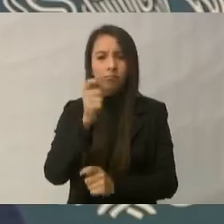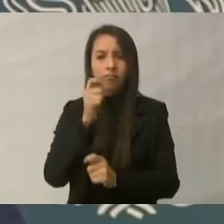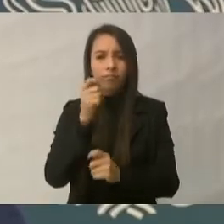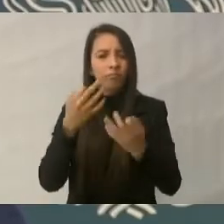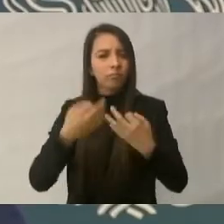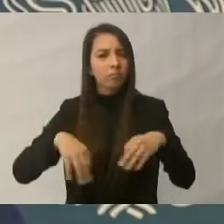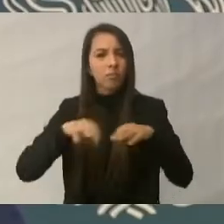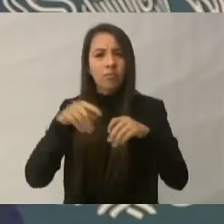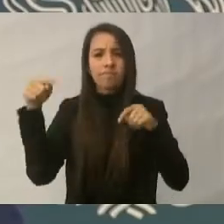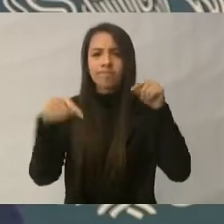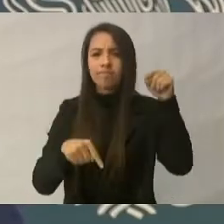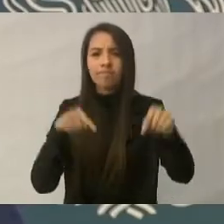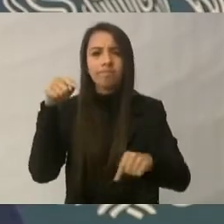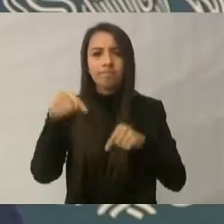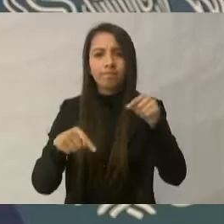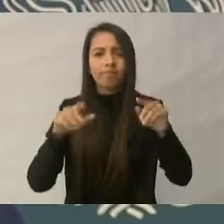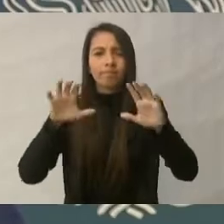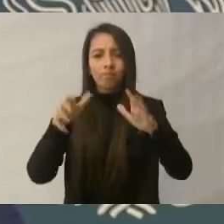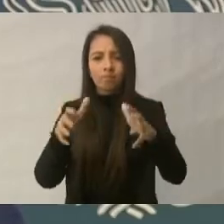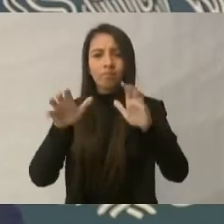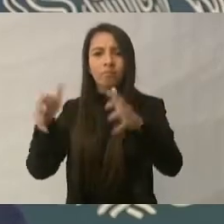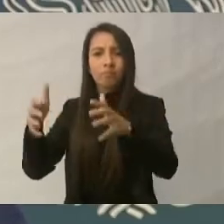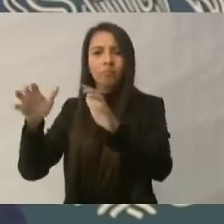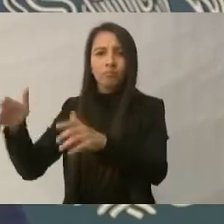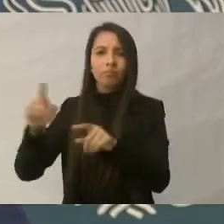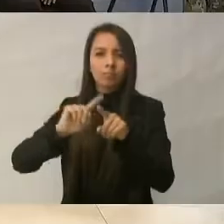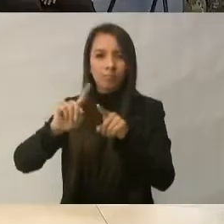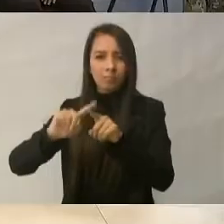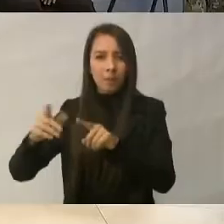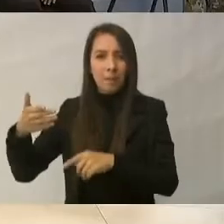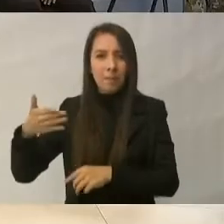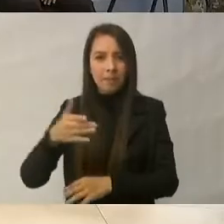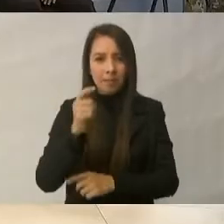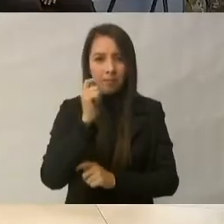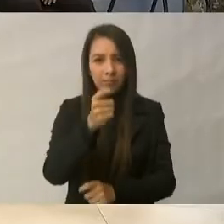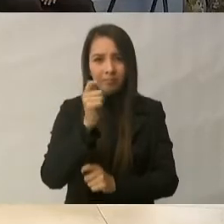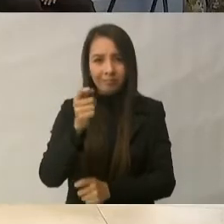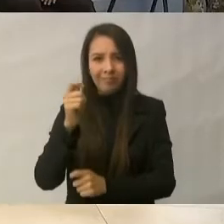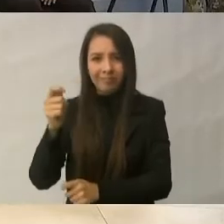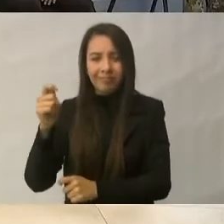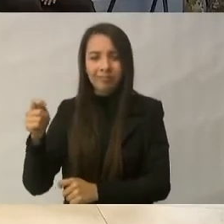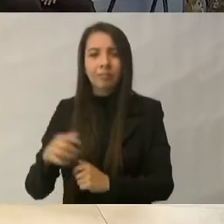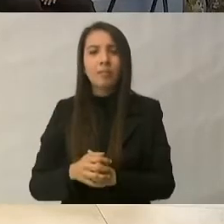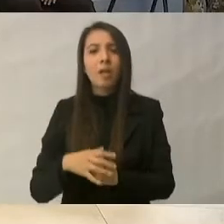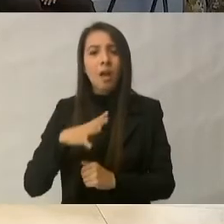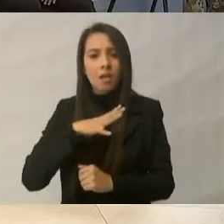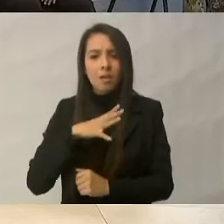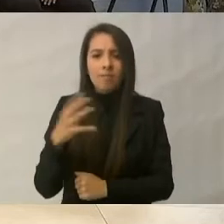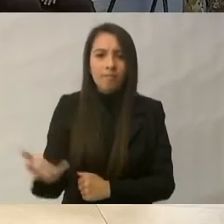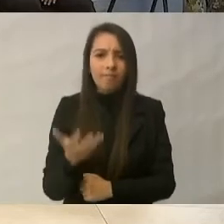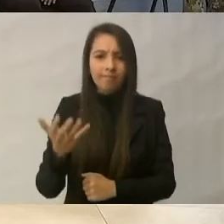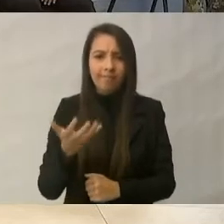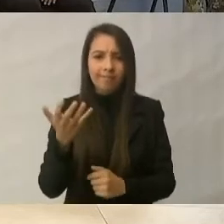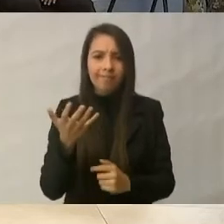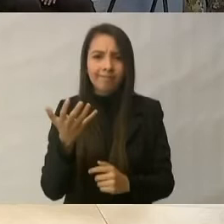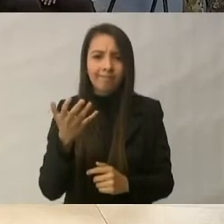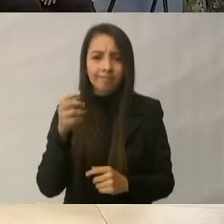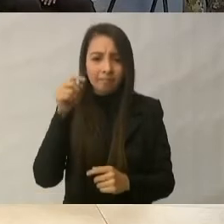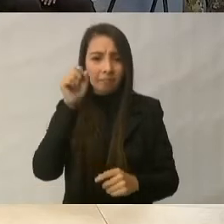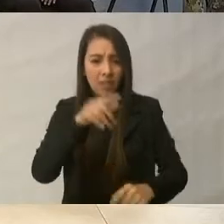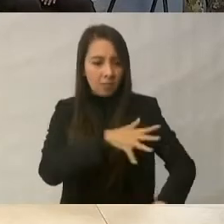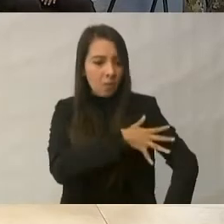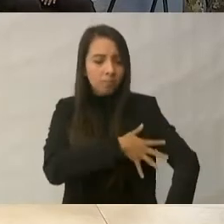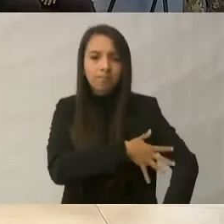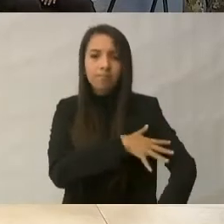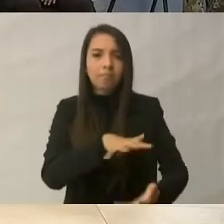principalmente de comunidades pesqueras ribereñas, que es donde se realiza la actividad en esta zona específicamente. El